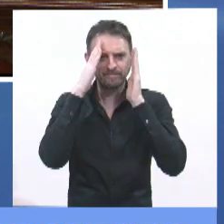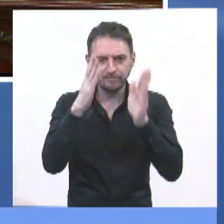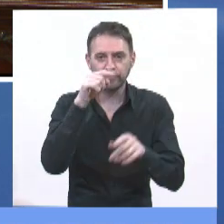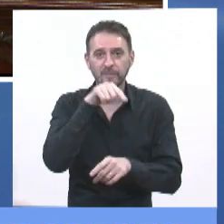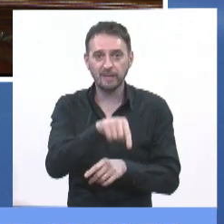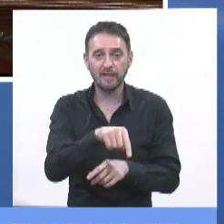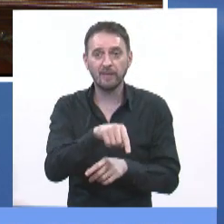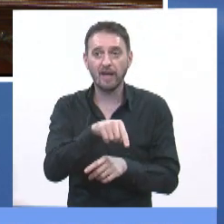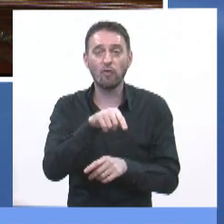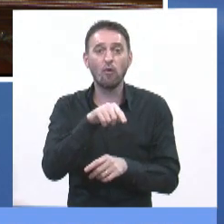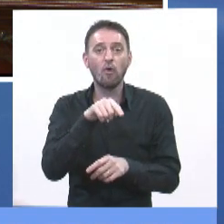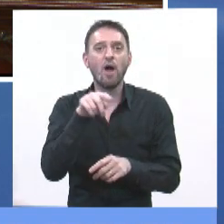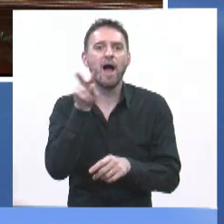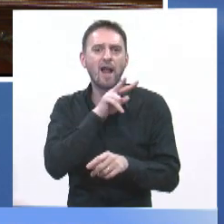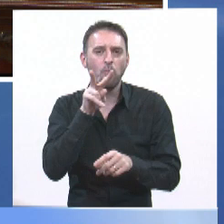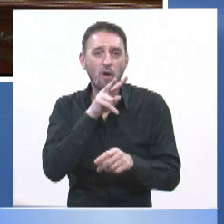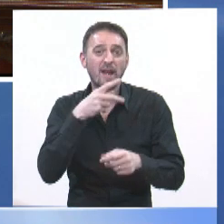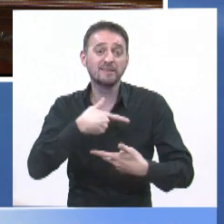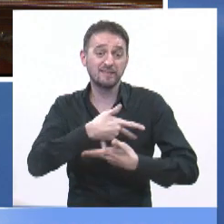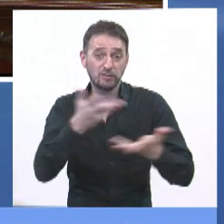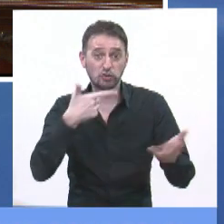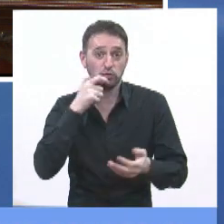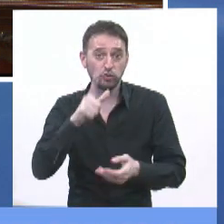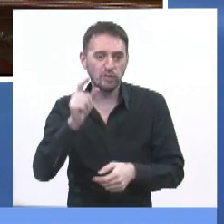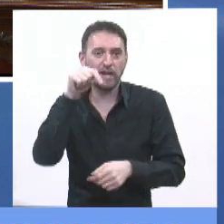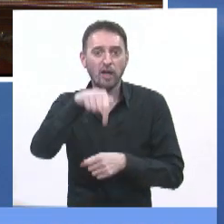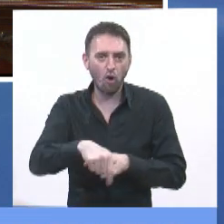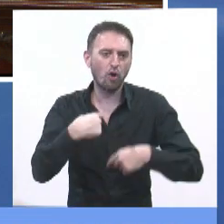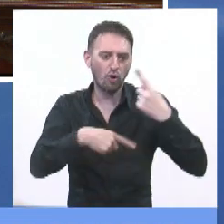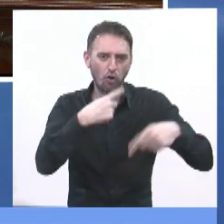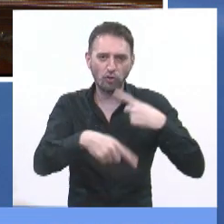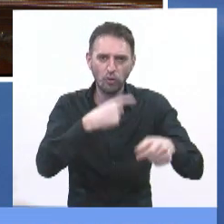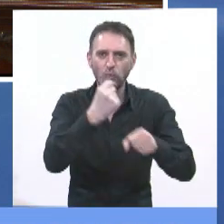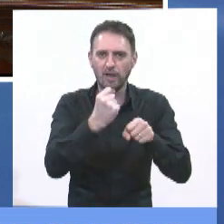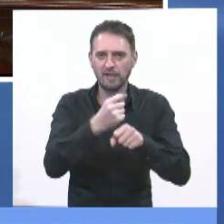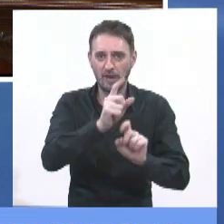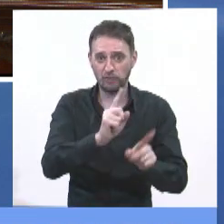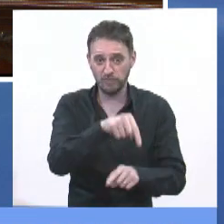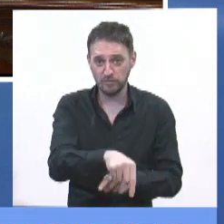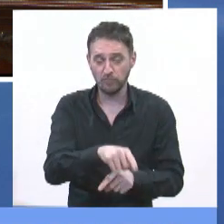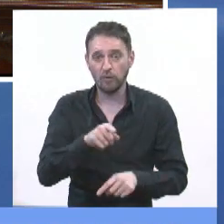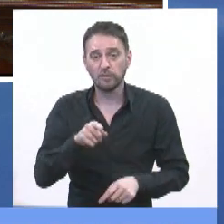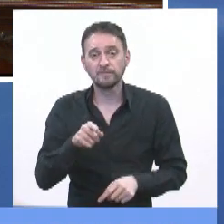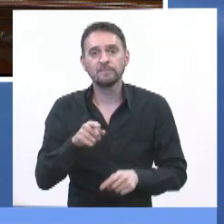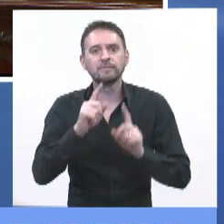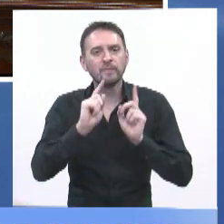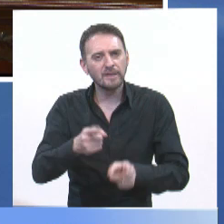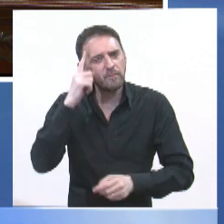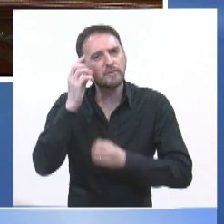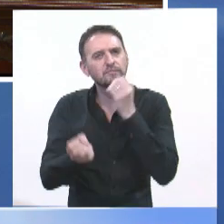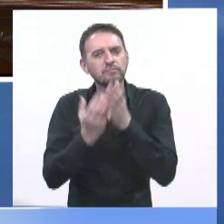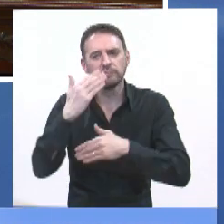a la acción social, que hoy sigue funcionando, y desde allí ha desarrollado